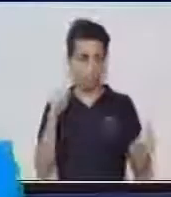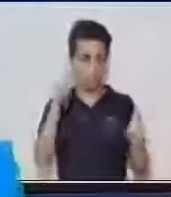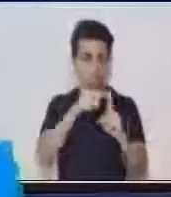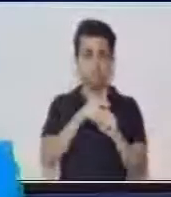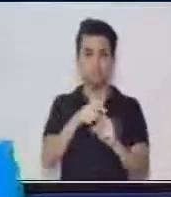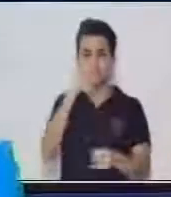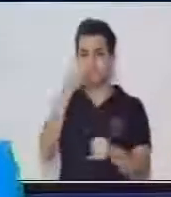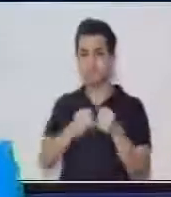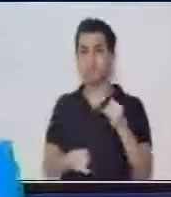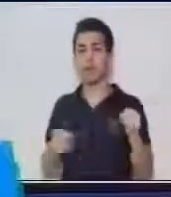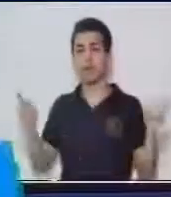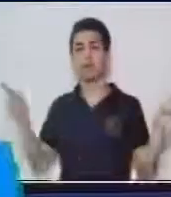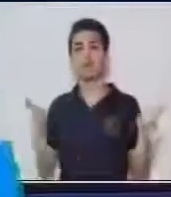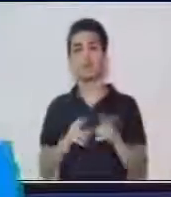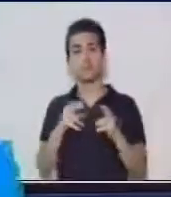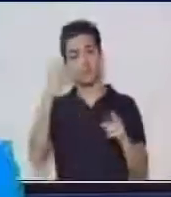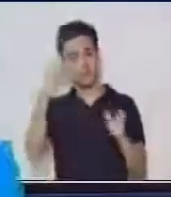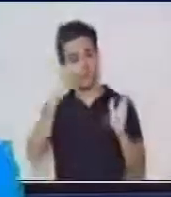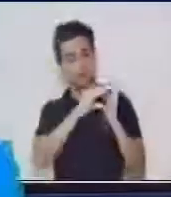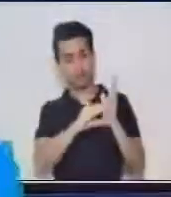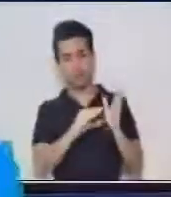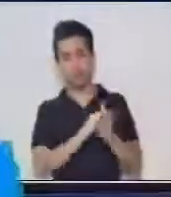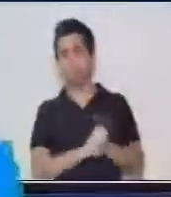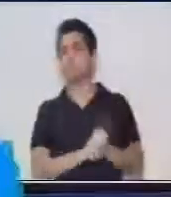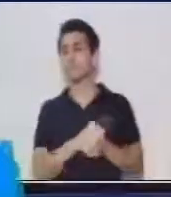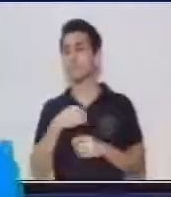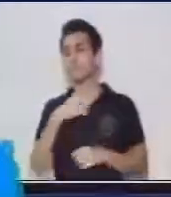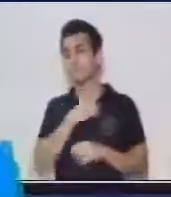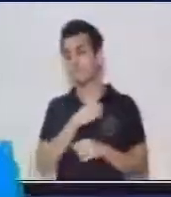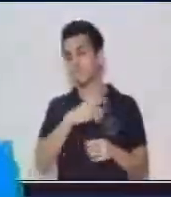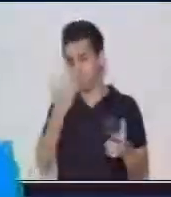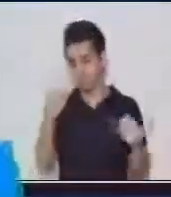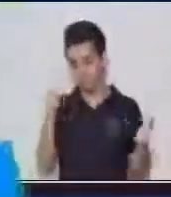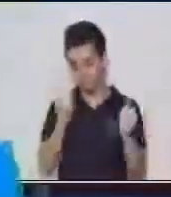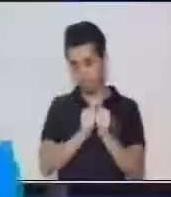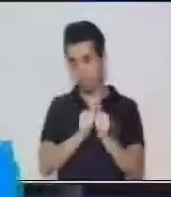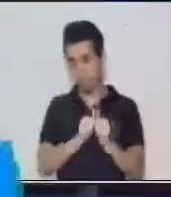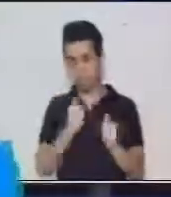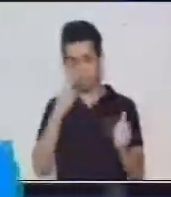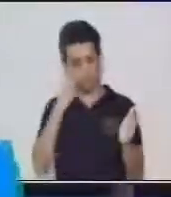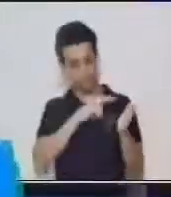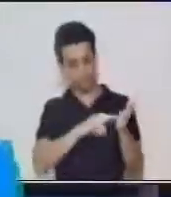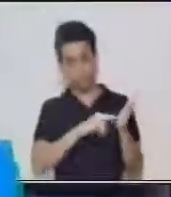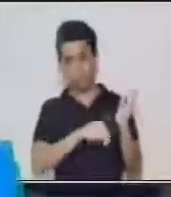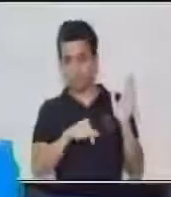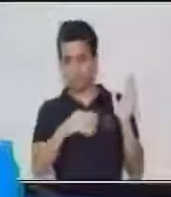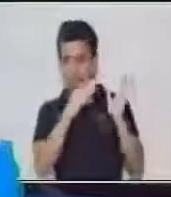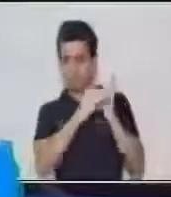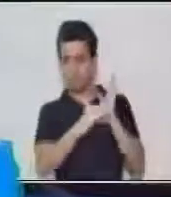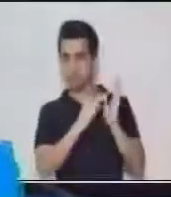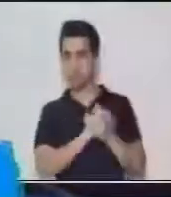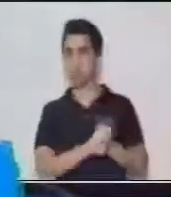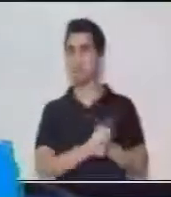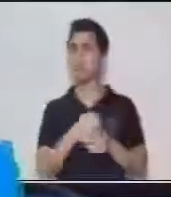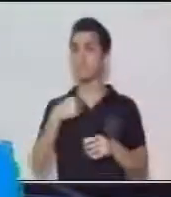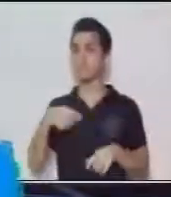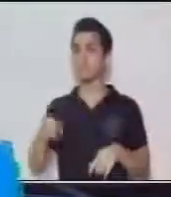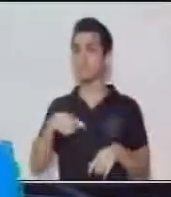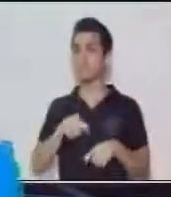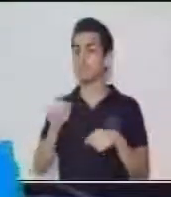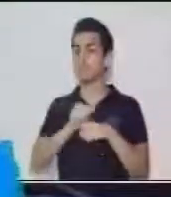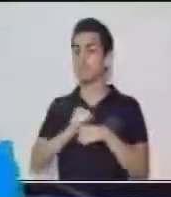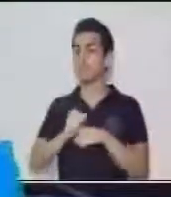final de un resumen de un texto. Y bien, quiero que me acompañen a leer el siguiente texto en el cual vamos a practicar